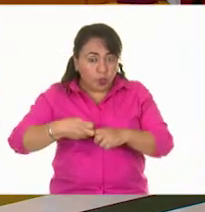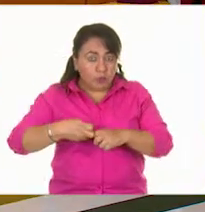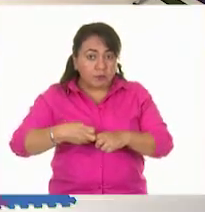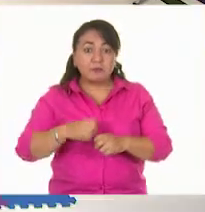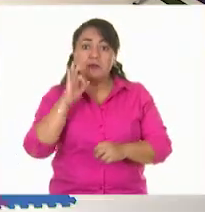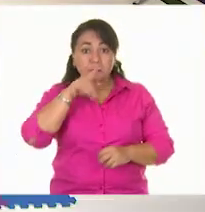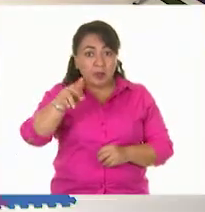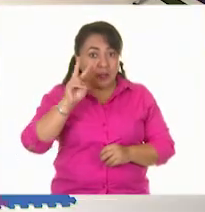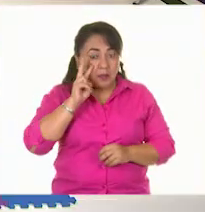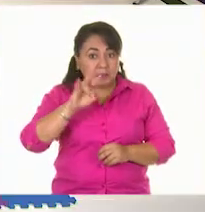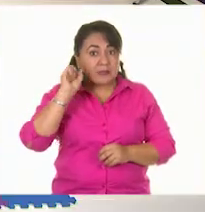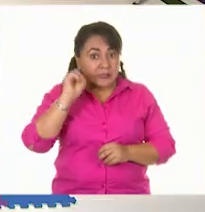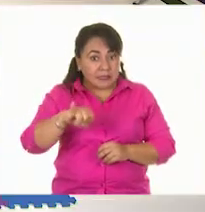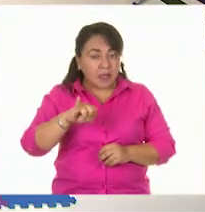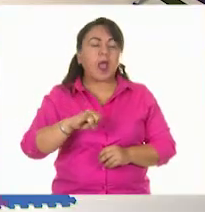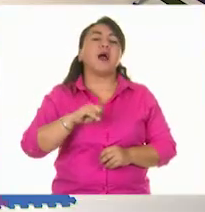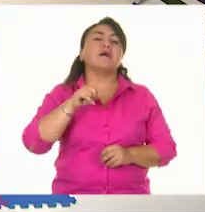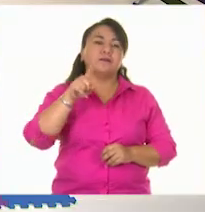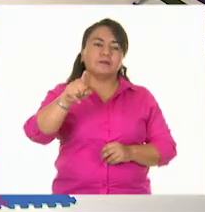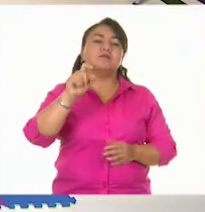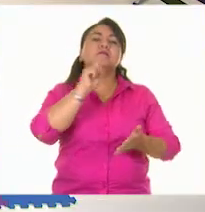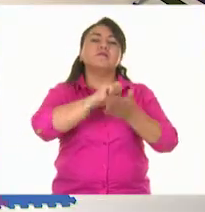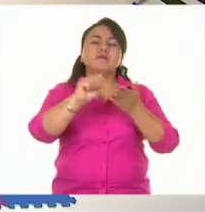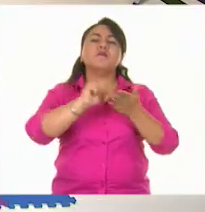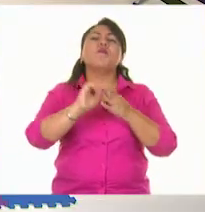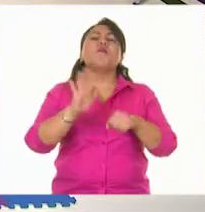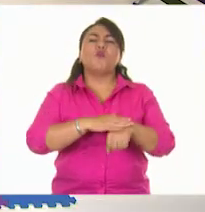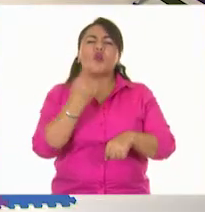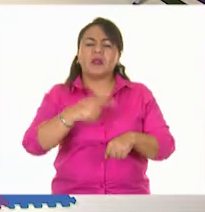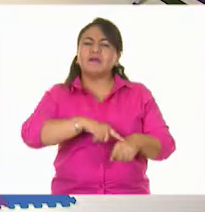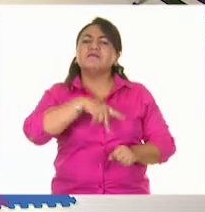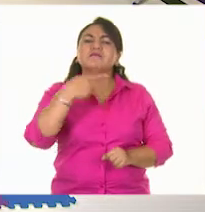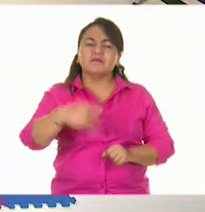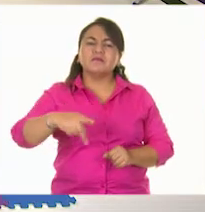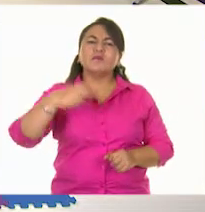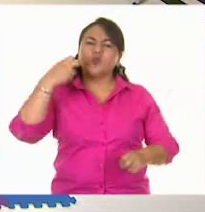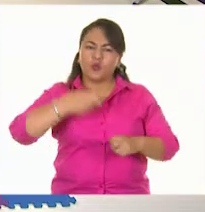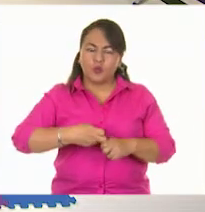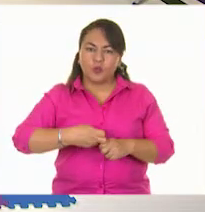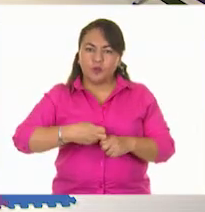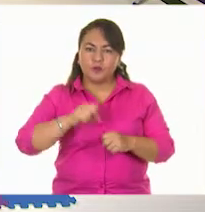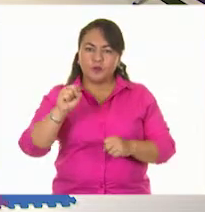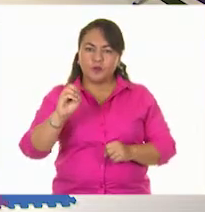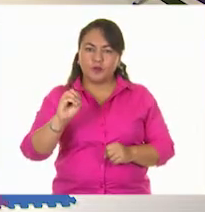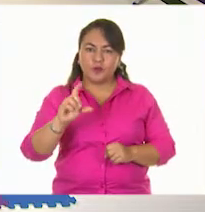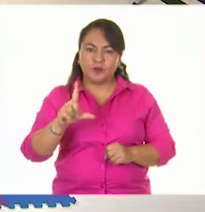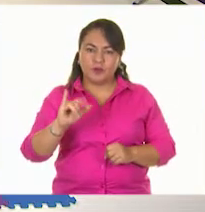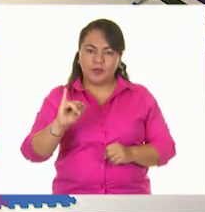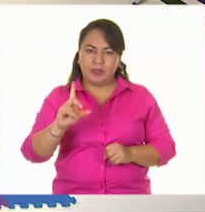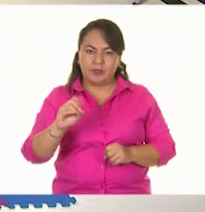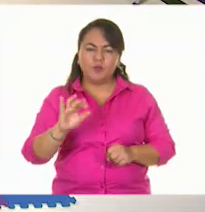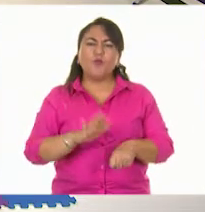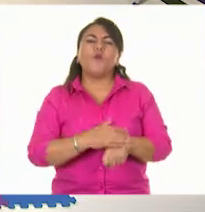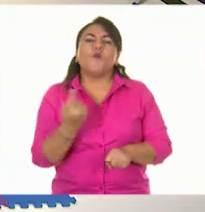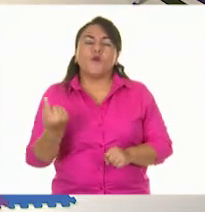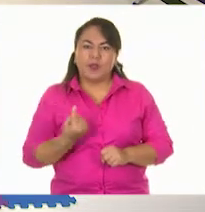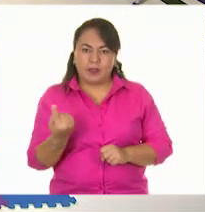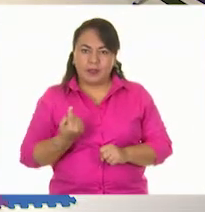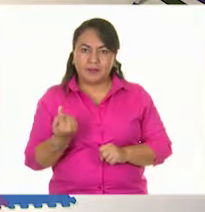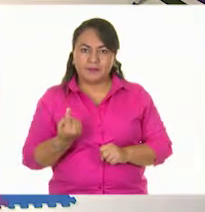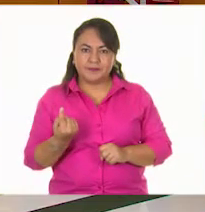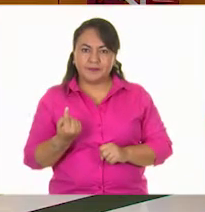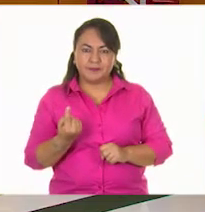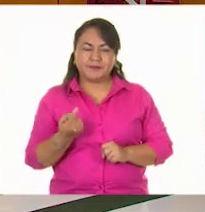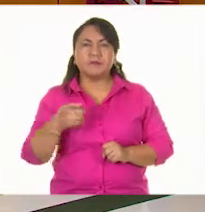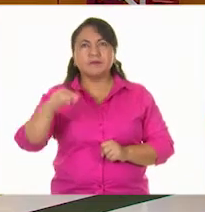que el martillo es un sólido, escriban por qué creen que es un sólido. Les voy a dar unos segundos para que piensen y